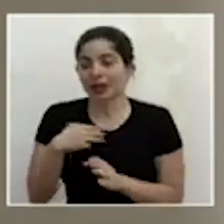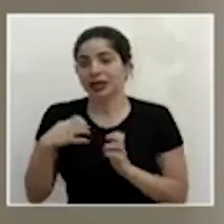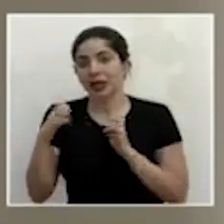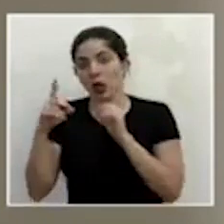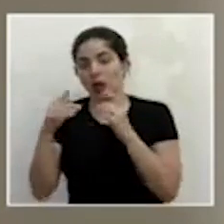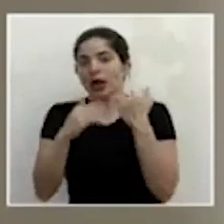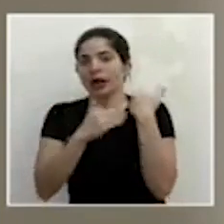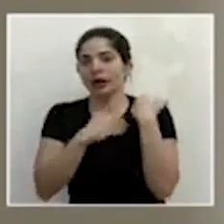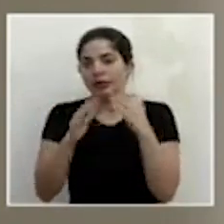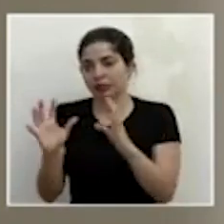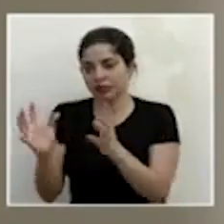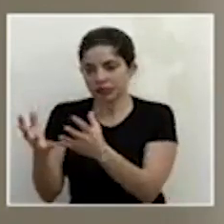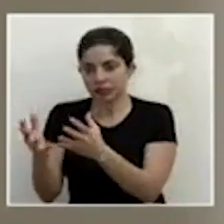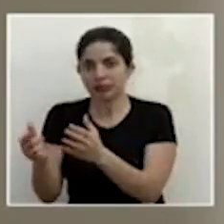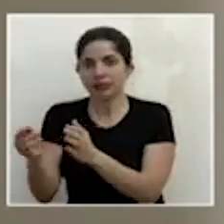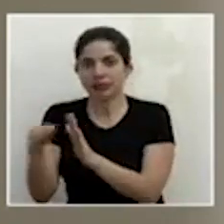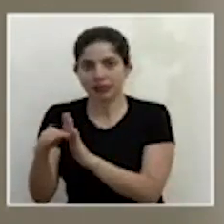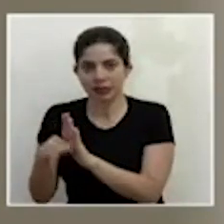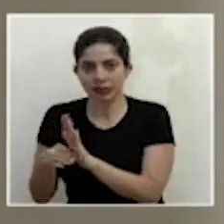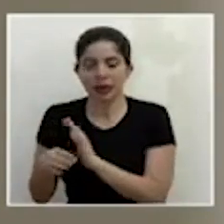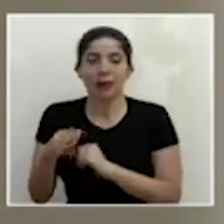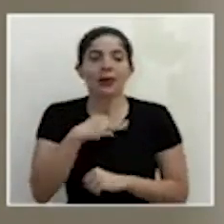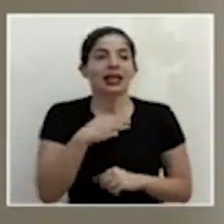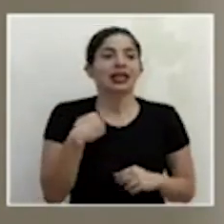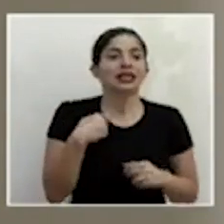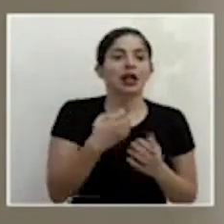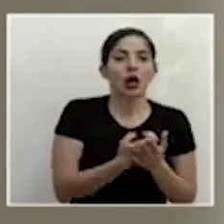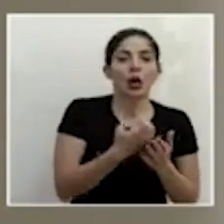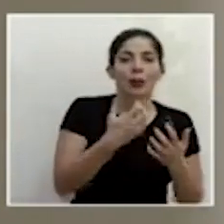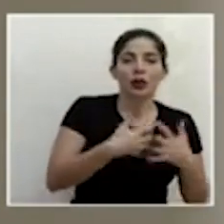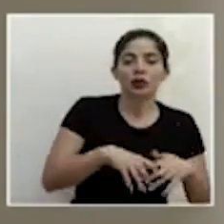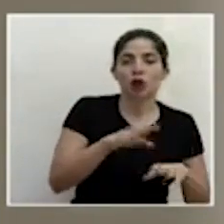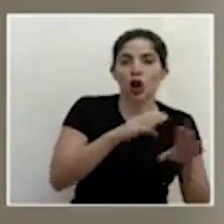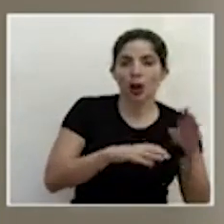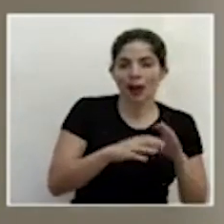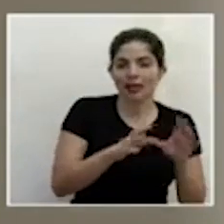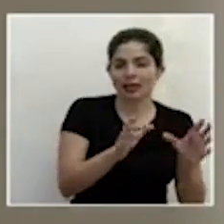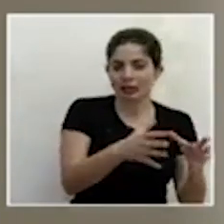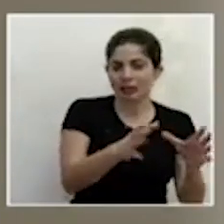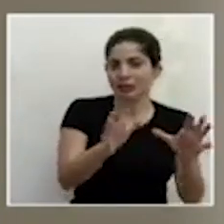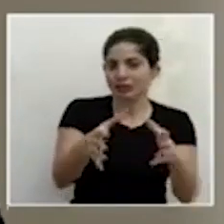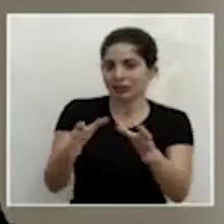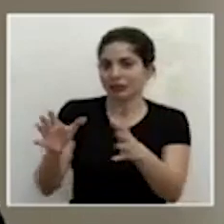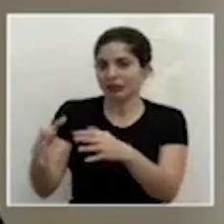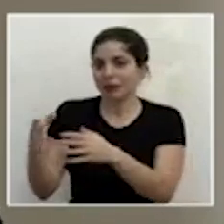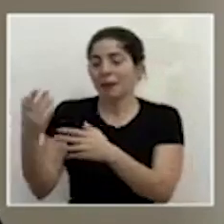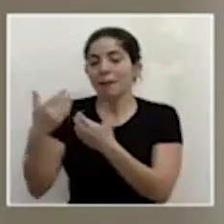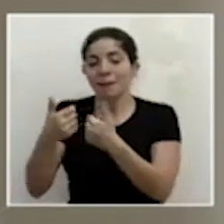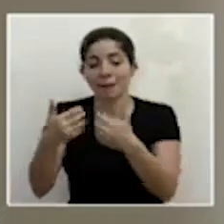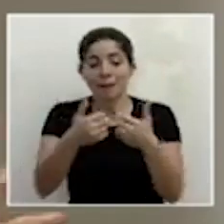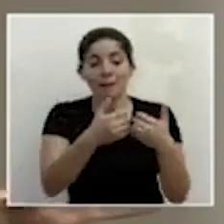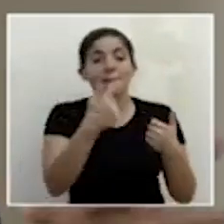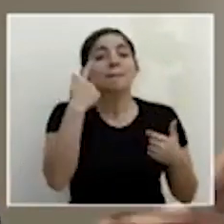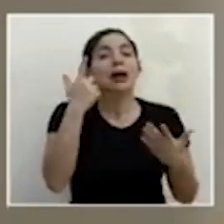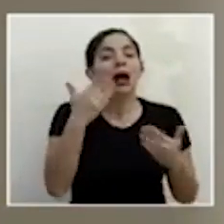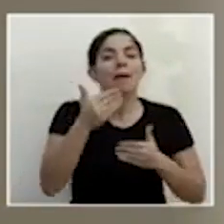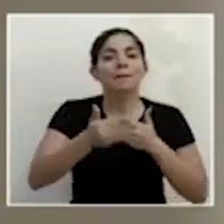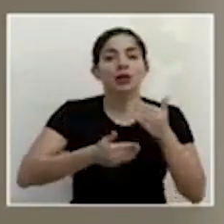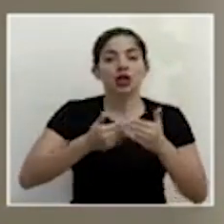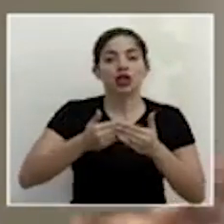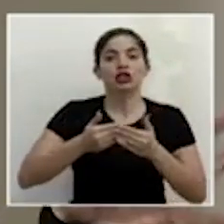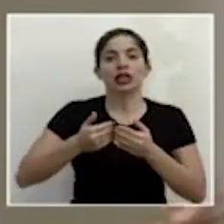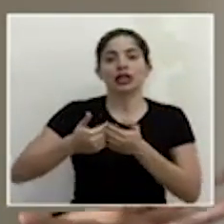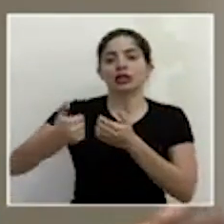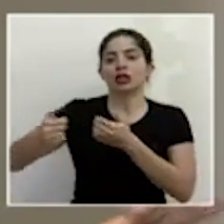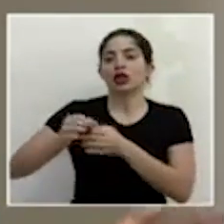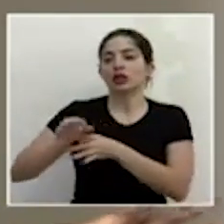en el Ministerio de Economía Industria y Comercio de manera que podamos desarrollar un proceso descentralizado